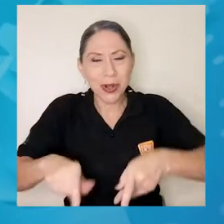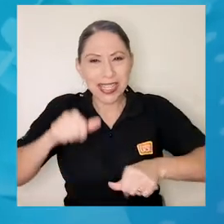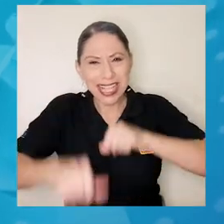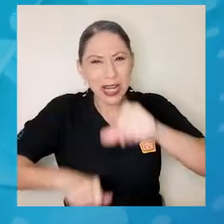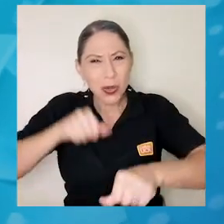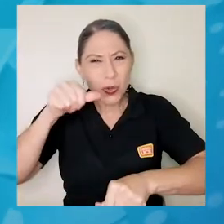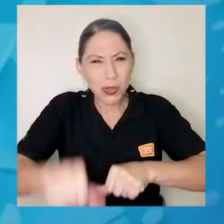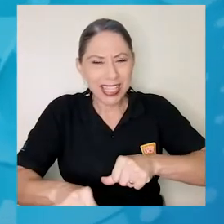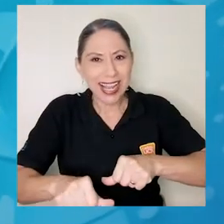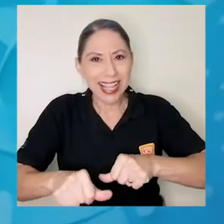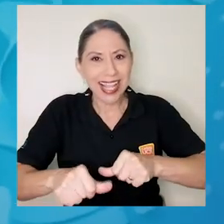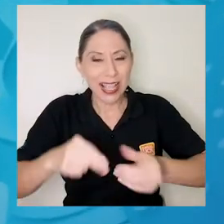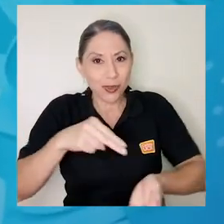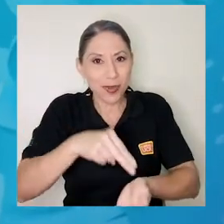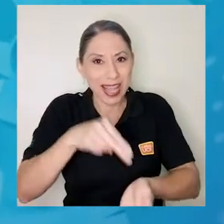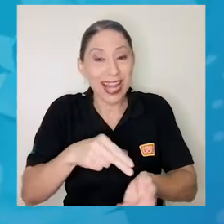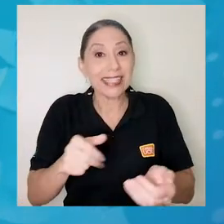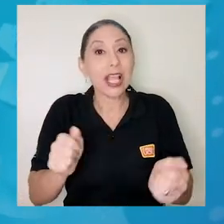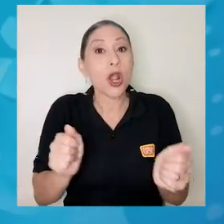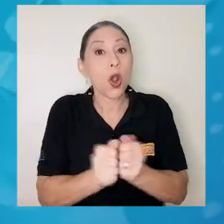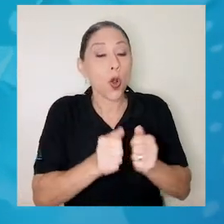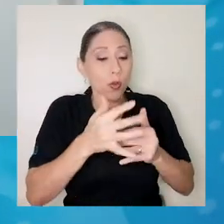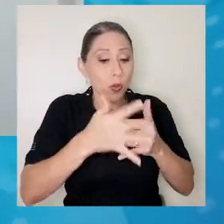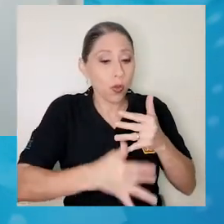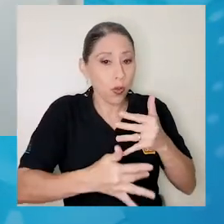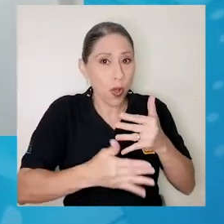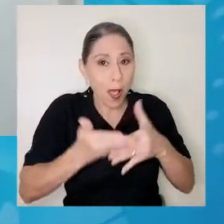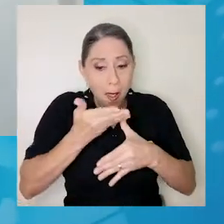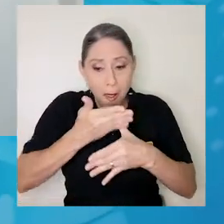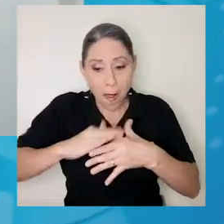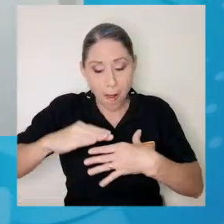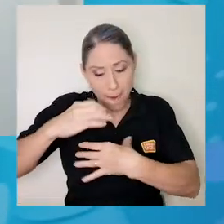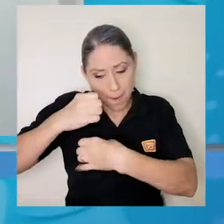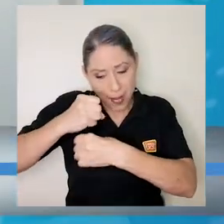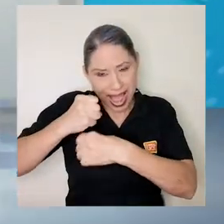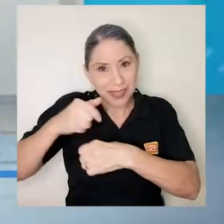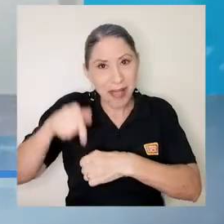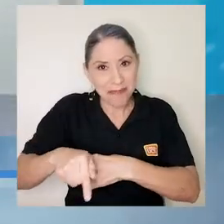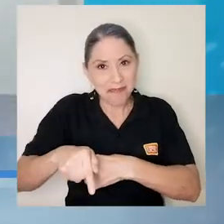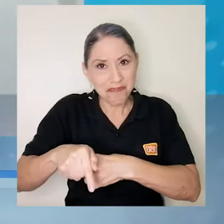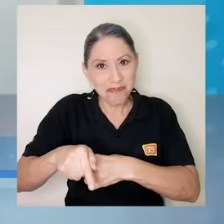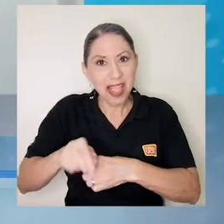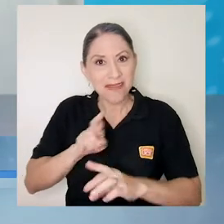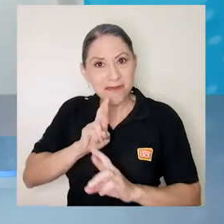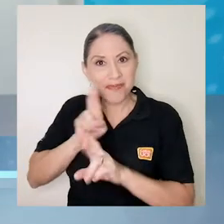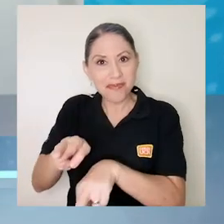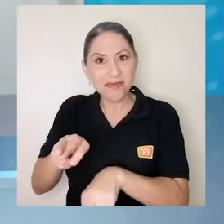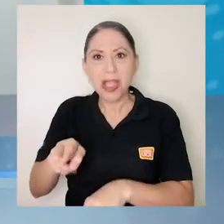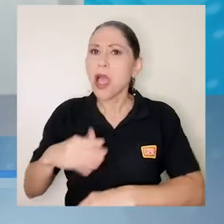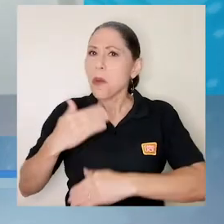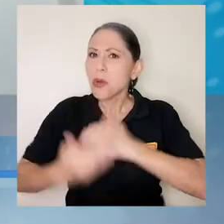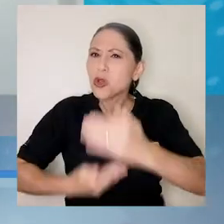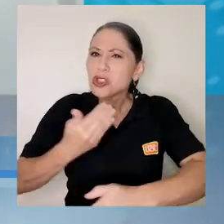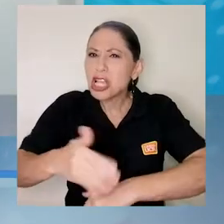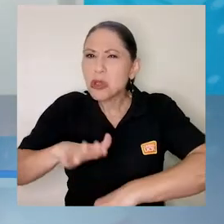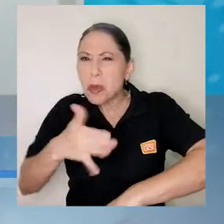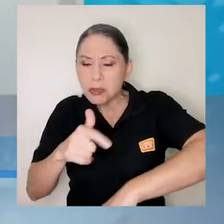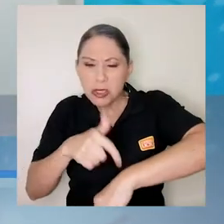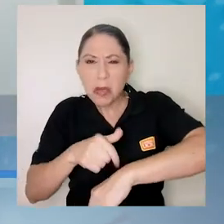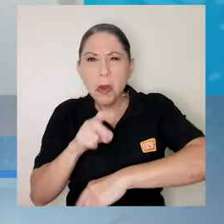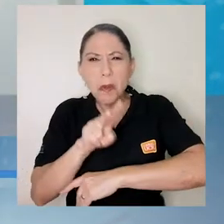los hospitales con la donación de su plasma. El proceso en realidad dura como 25 a 30 minutos, es super